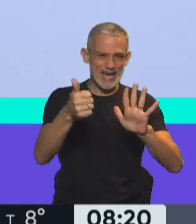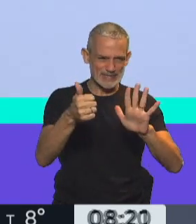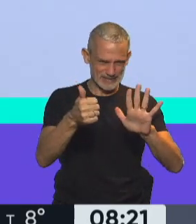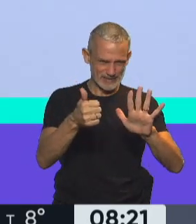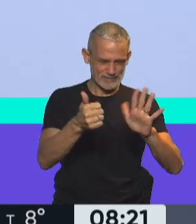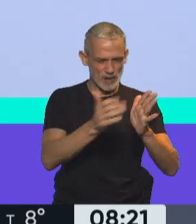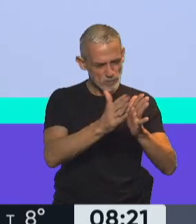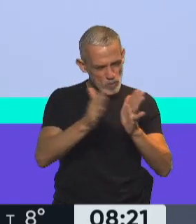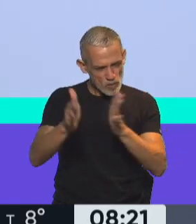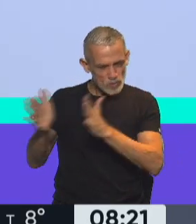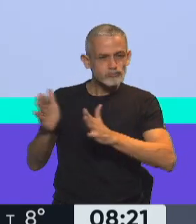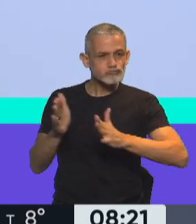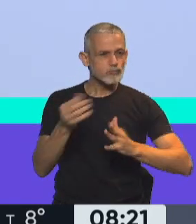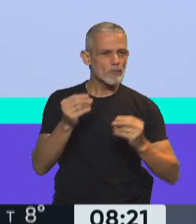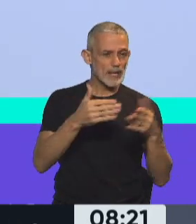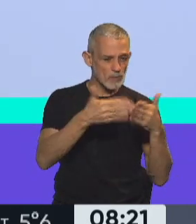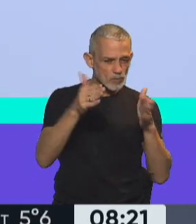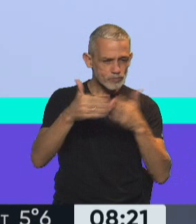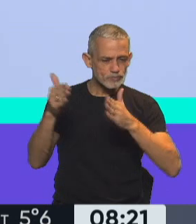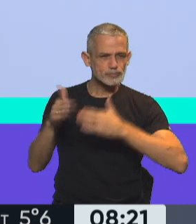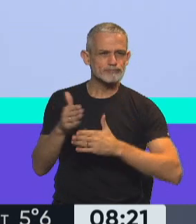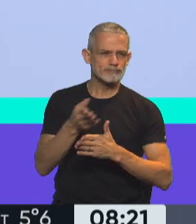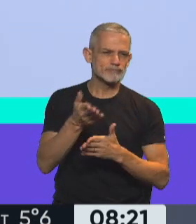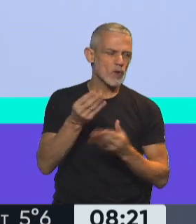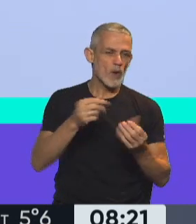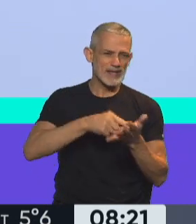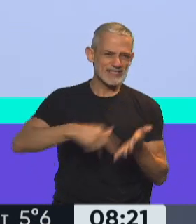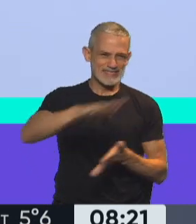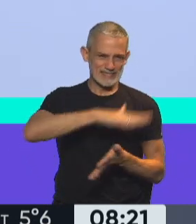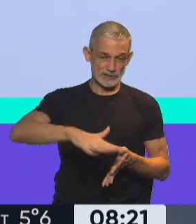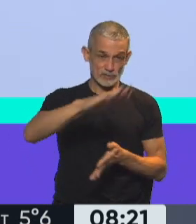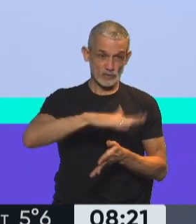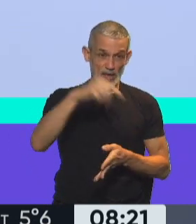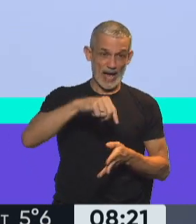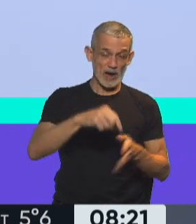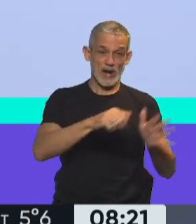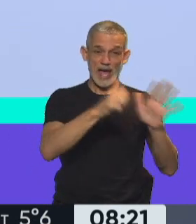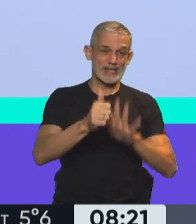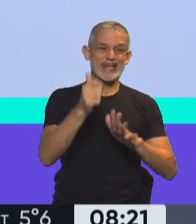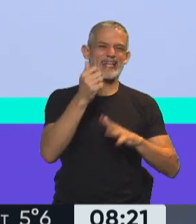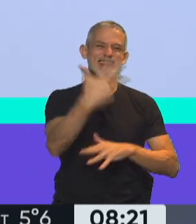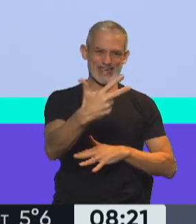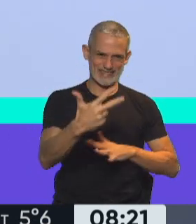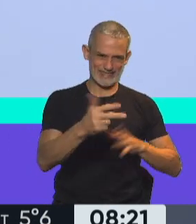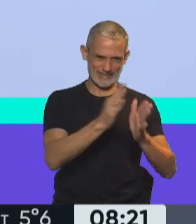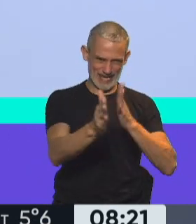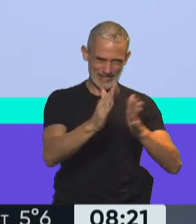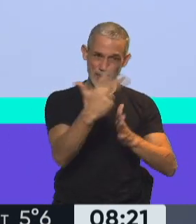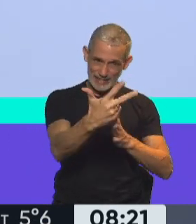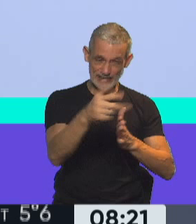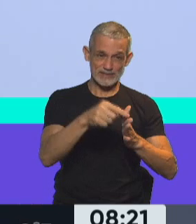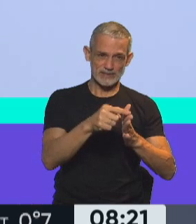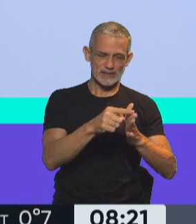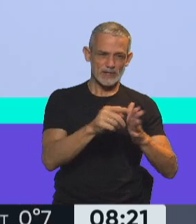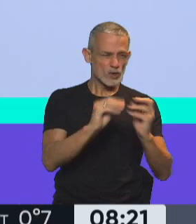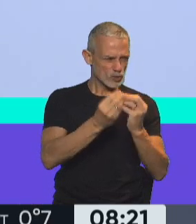para la puesta en marcha de la ciudad, estamos actualmente en la etapa 3 y naturalmente cada una